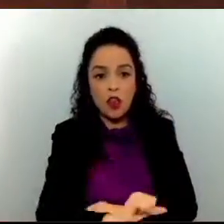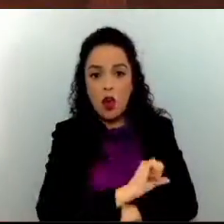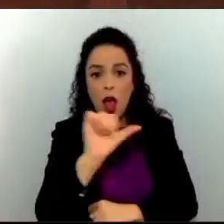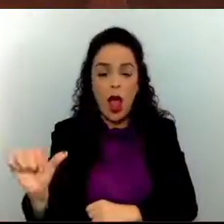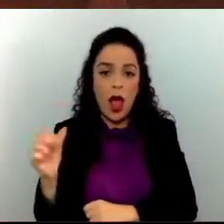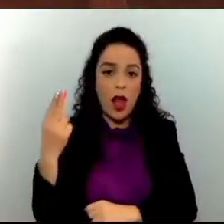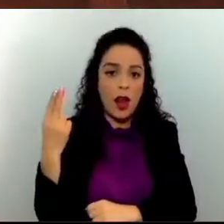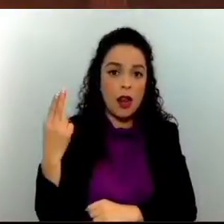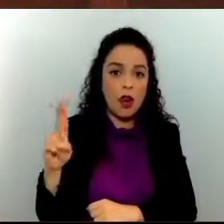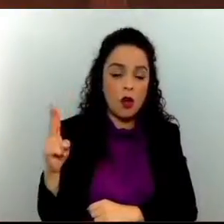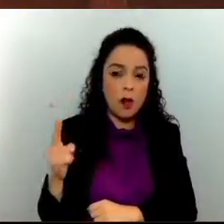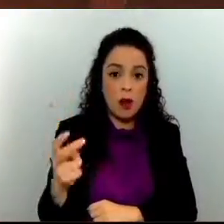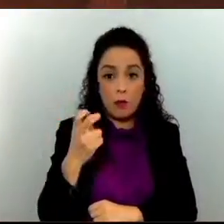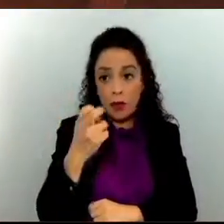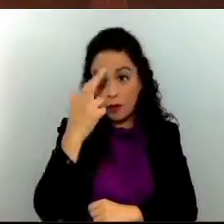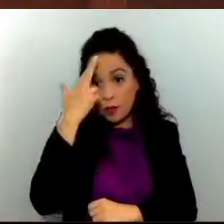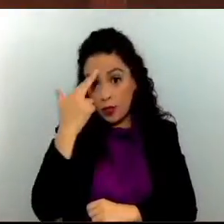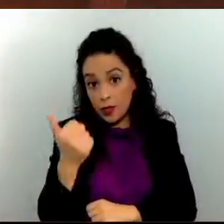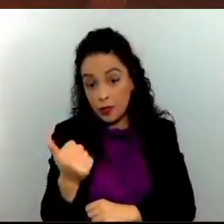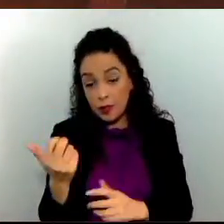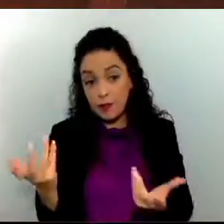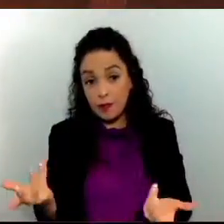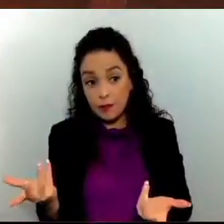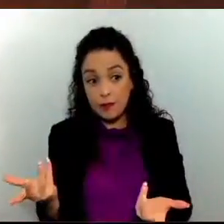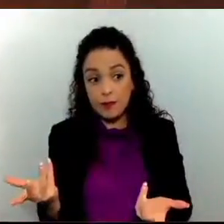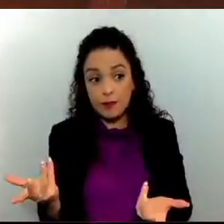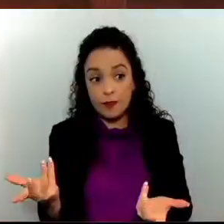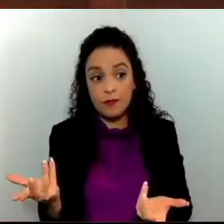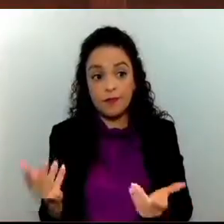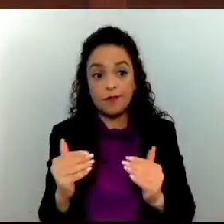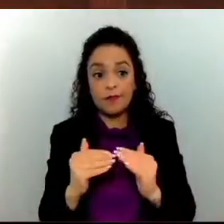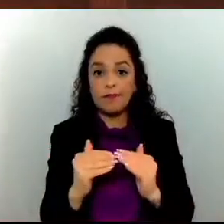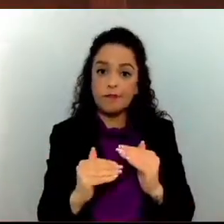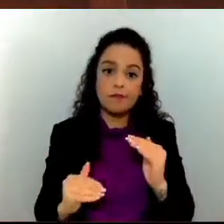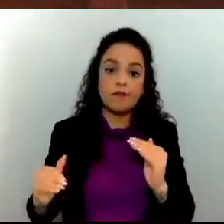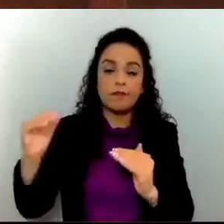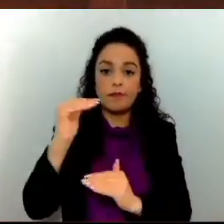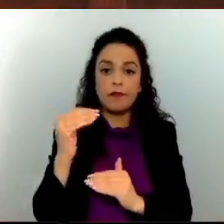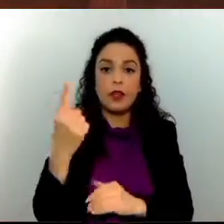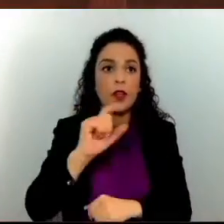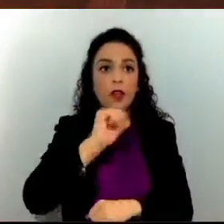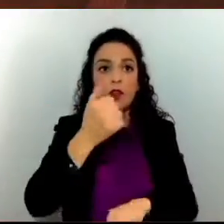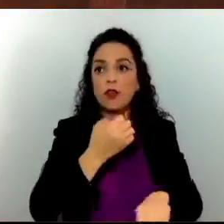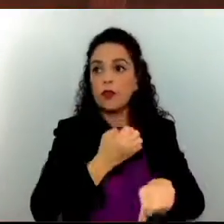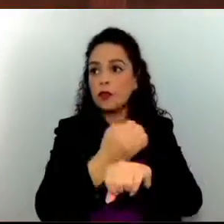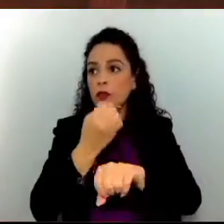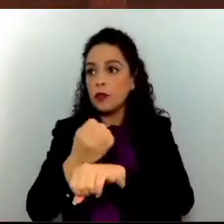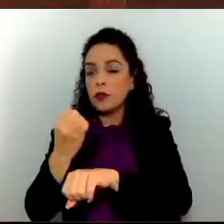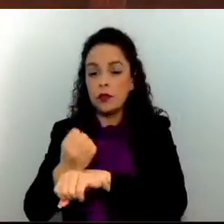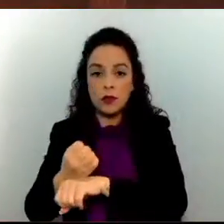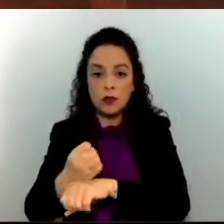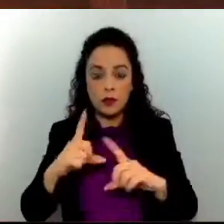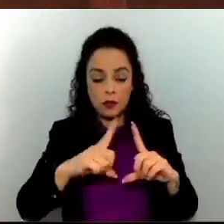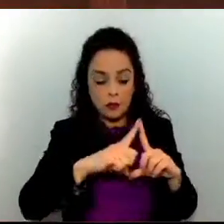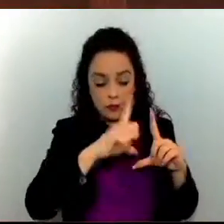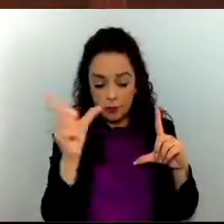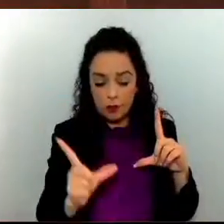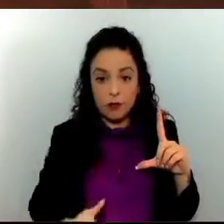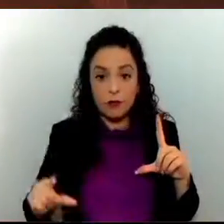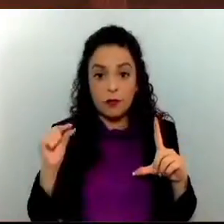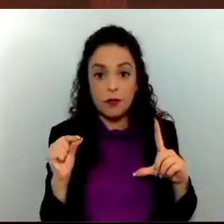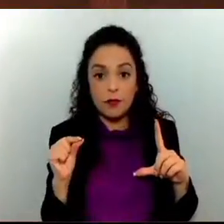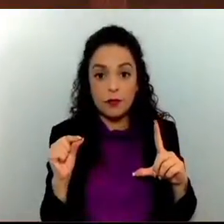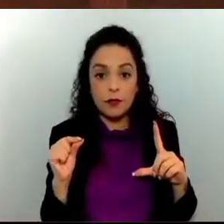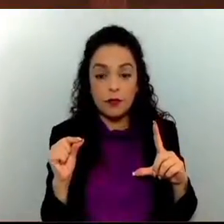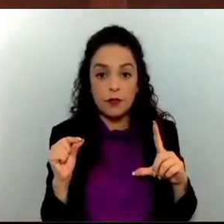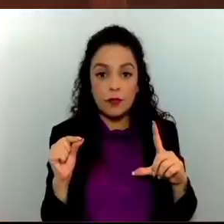precipitación sea muy superior a lo recibido por otras entidades federativas. A su vez, en los